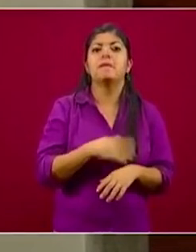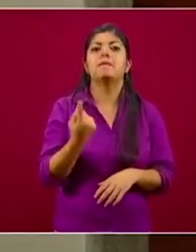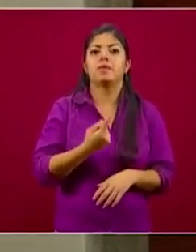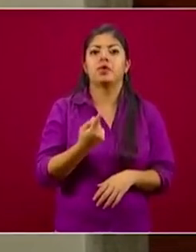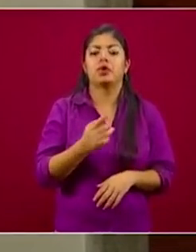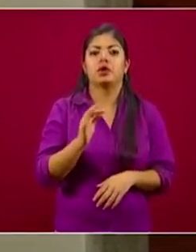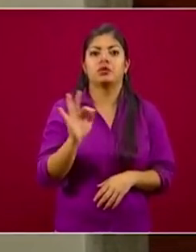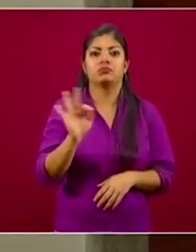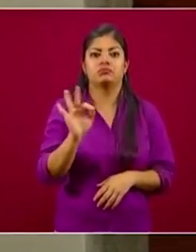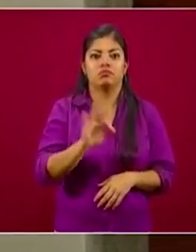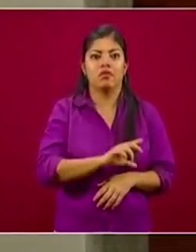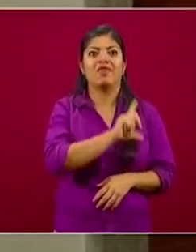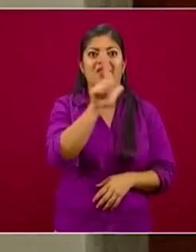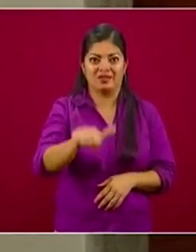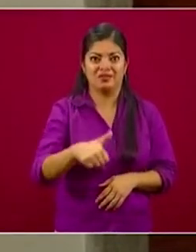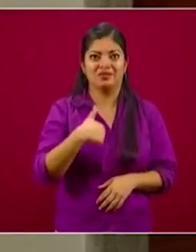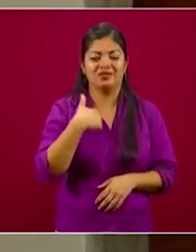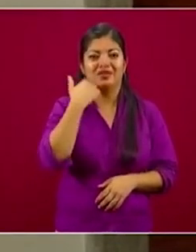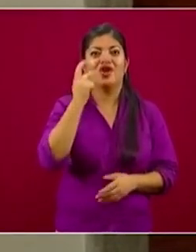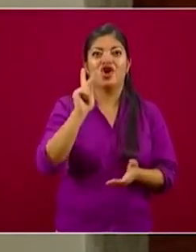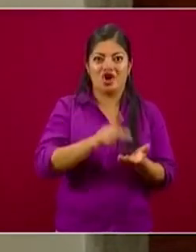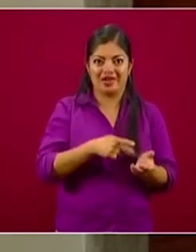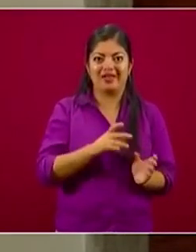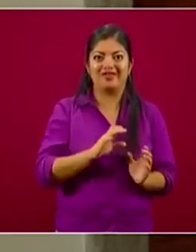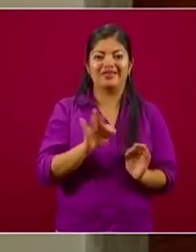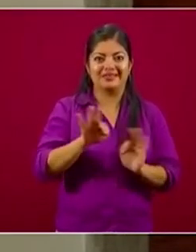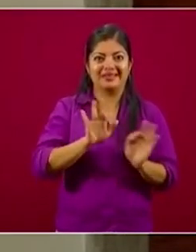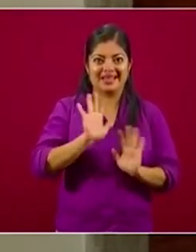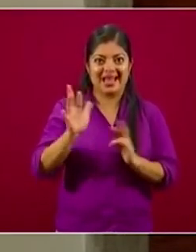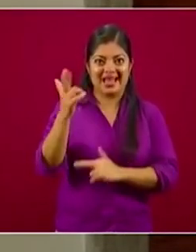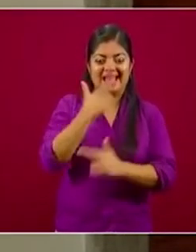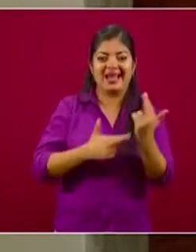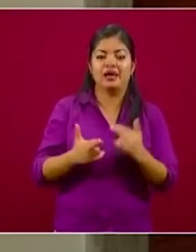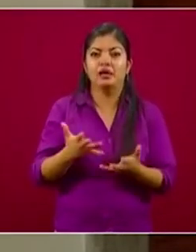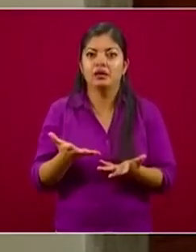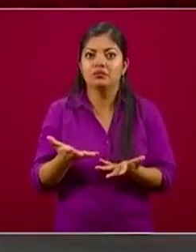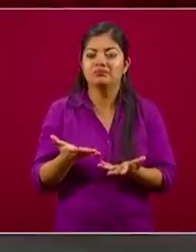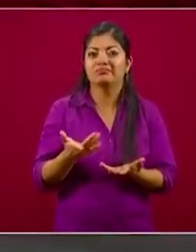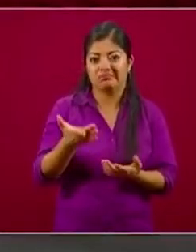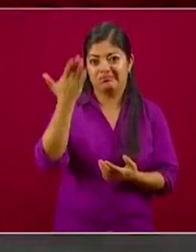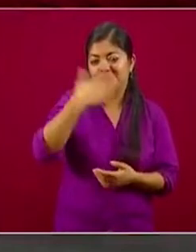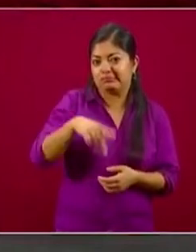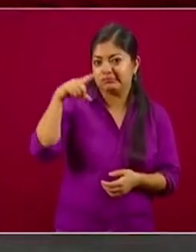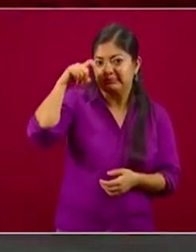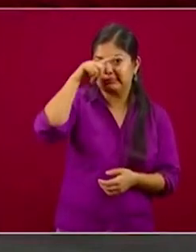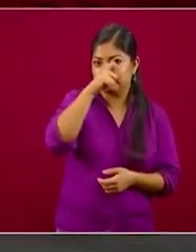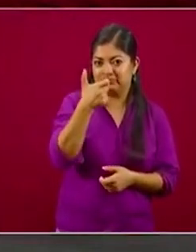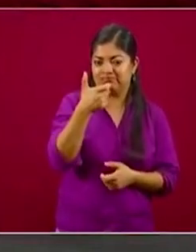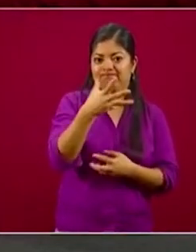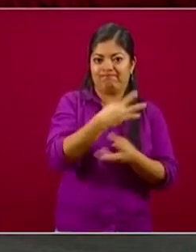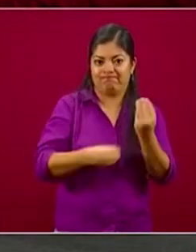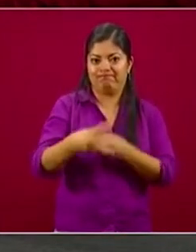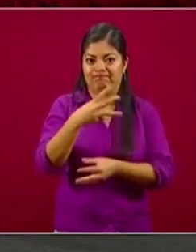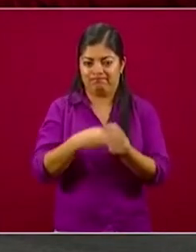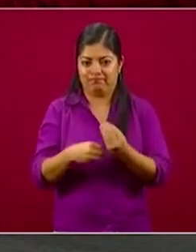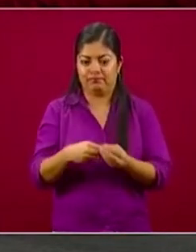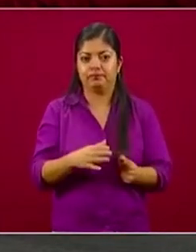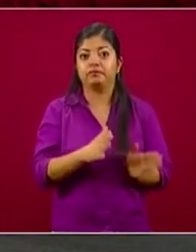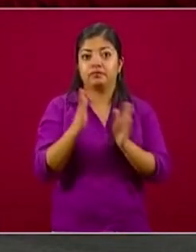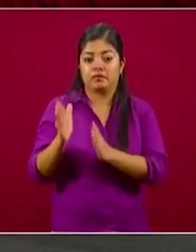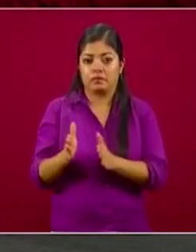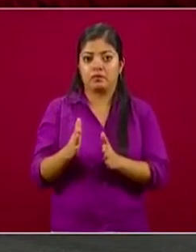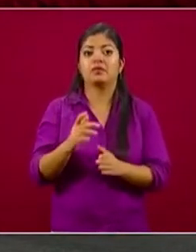probablemente no puedan retomar esos empleos. Entonces, digamos, esta parte de la precariedad económica. En segundo lugar, como ya lo comenté,